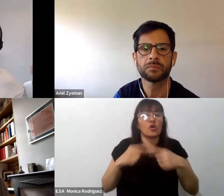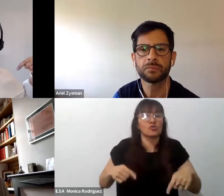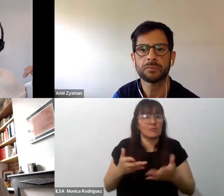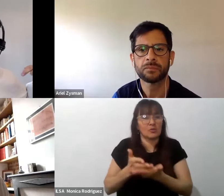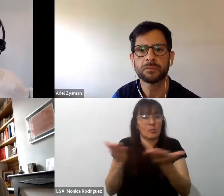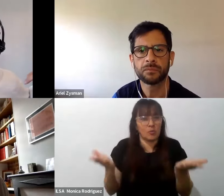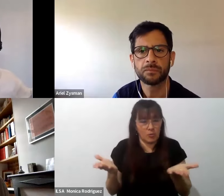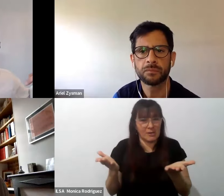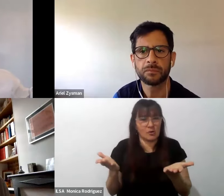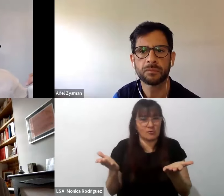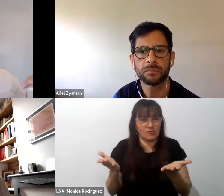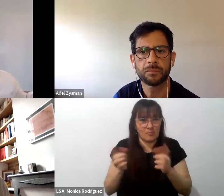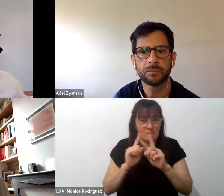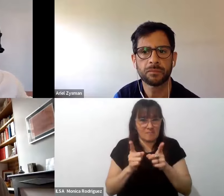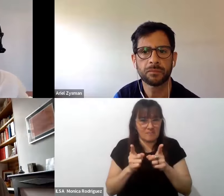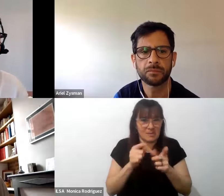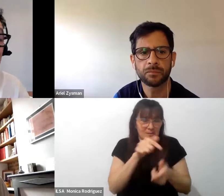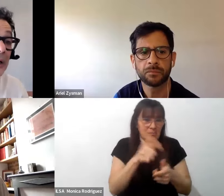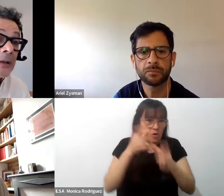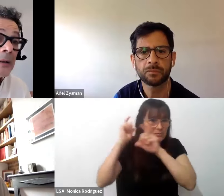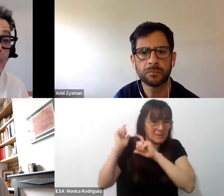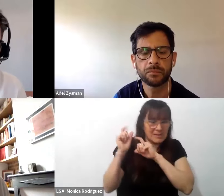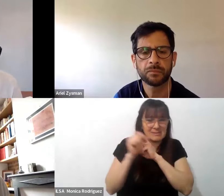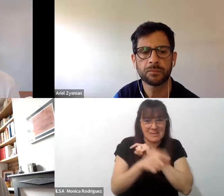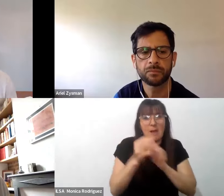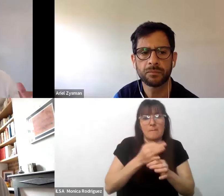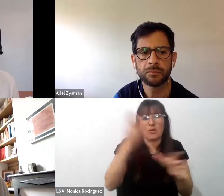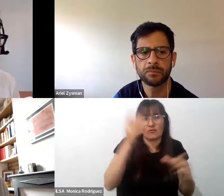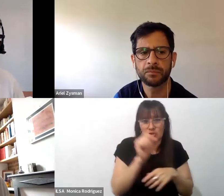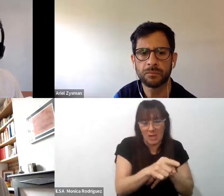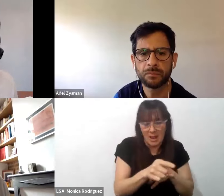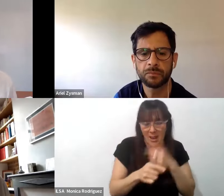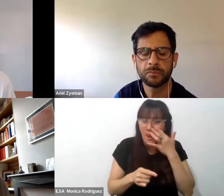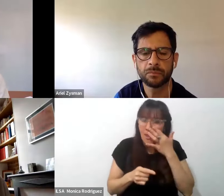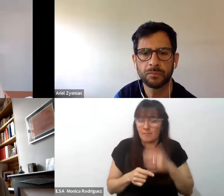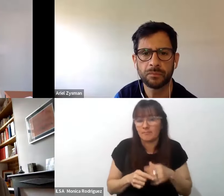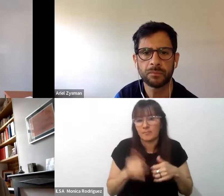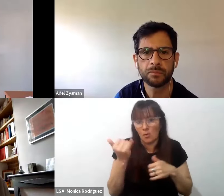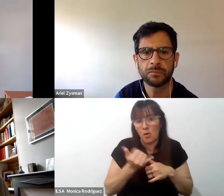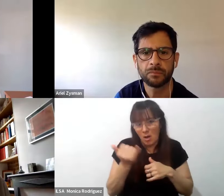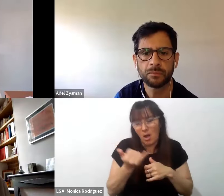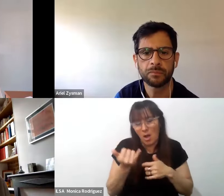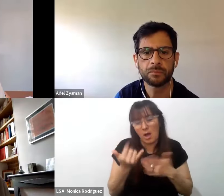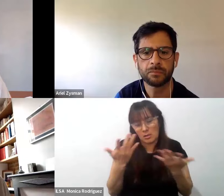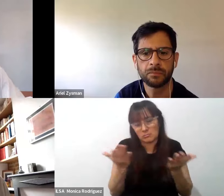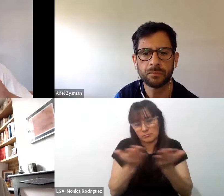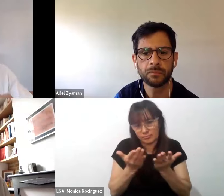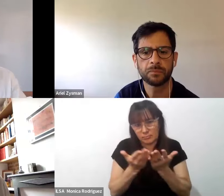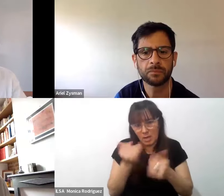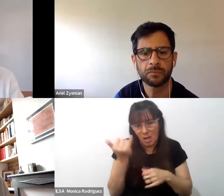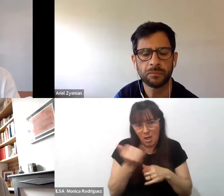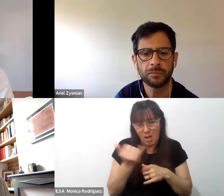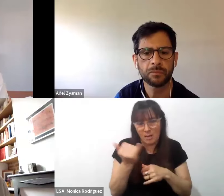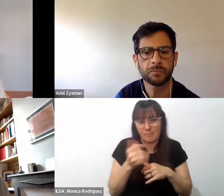su propia de su propia práctica profesional existe todo un campo para indagar ahí entonces a me parece que